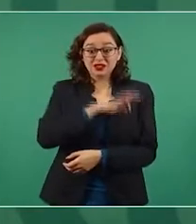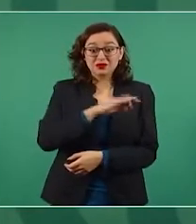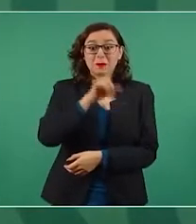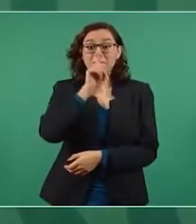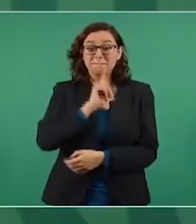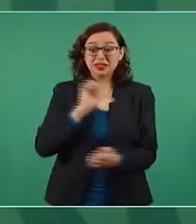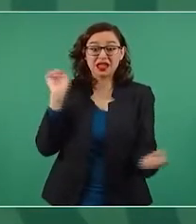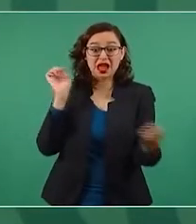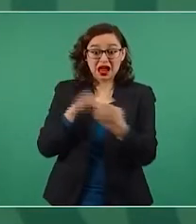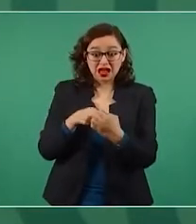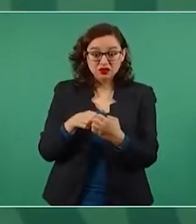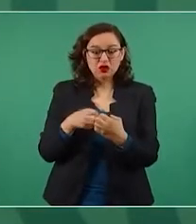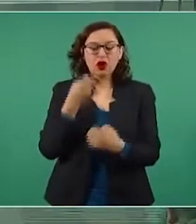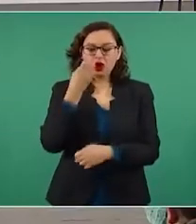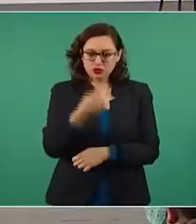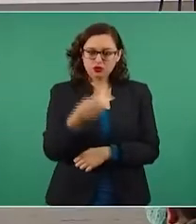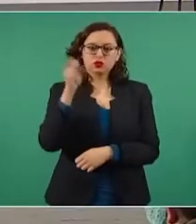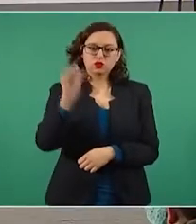engañoso.